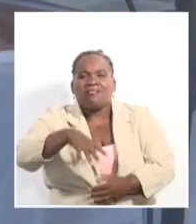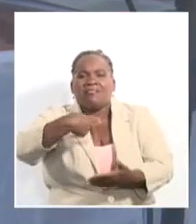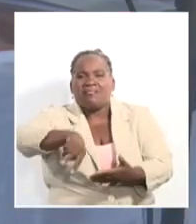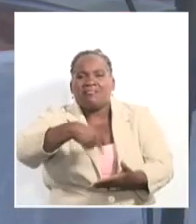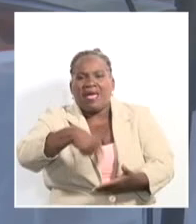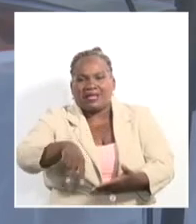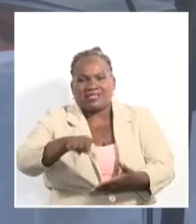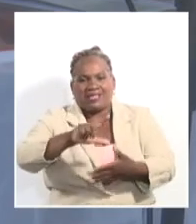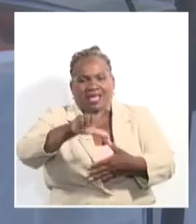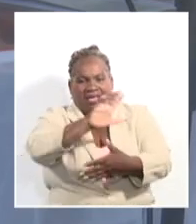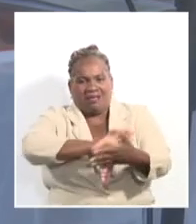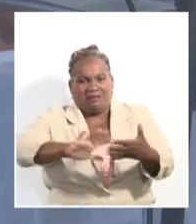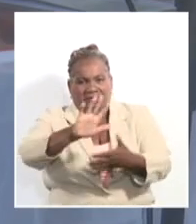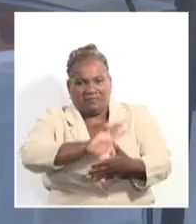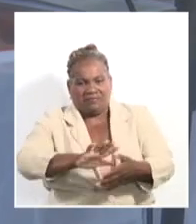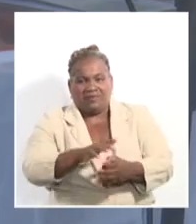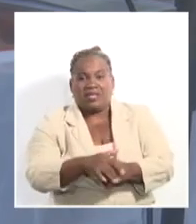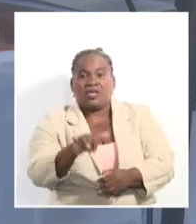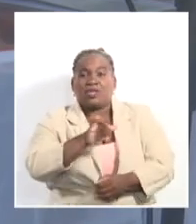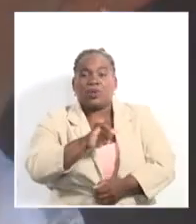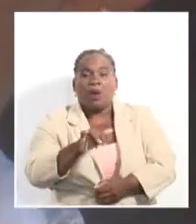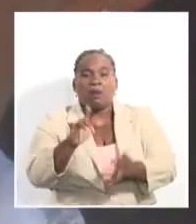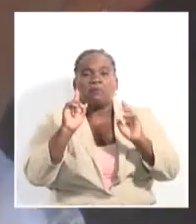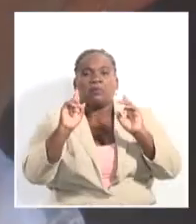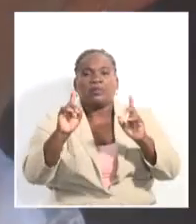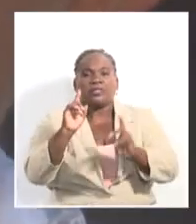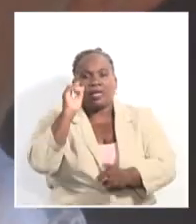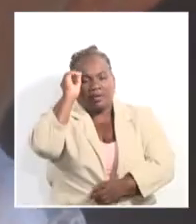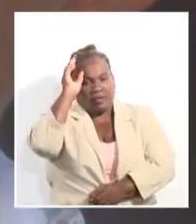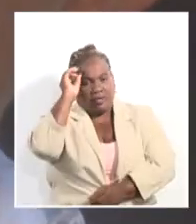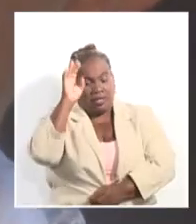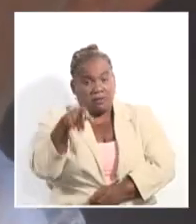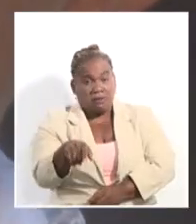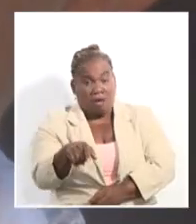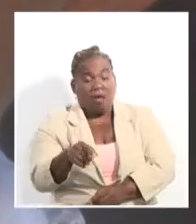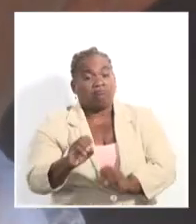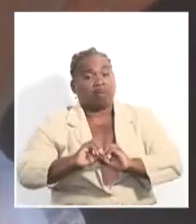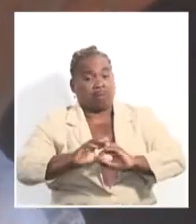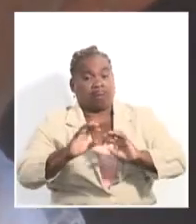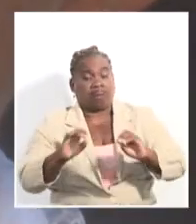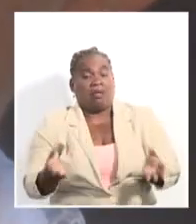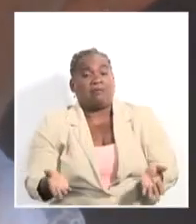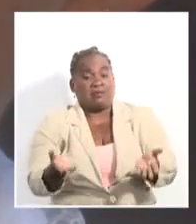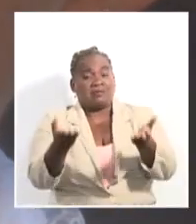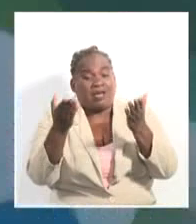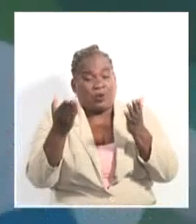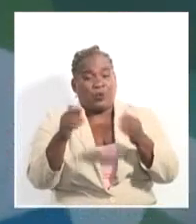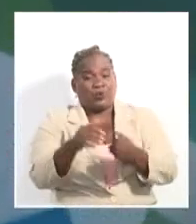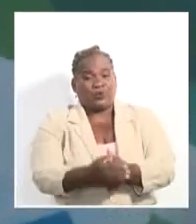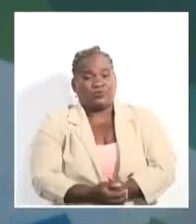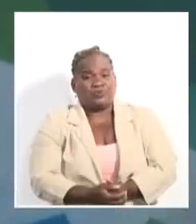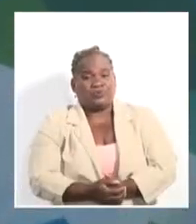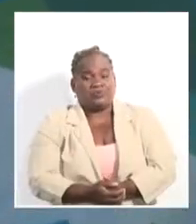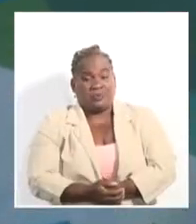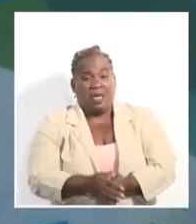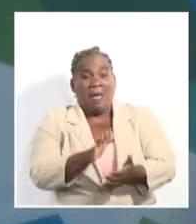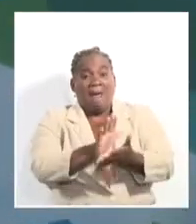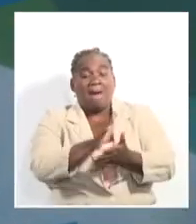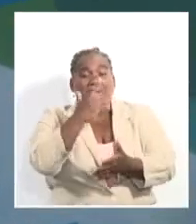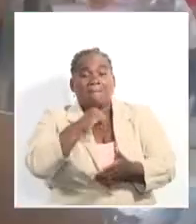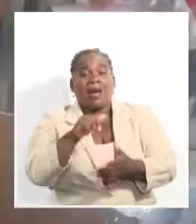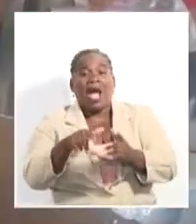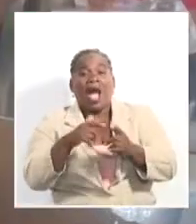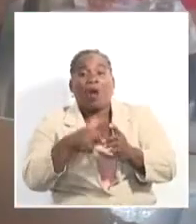los presupuestos teóricos más contemporáneos sobre las políticas creativas y propiciar el desarrollo de la danza en el territorio. Majagua Invita será el